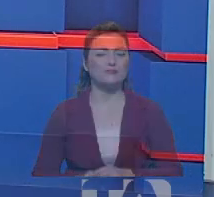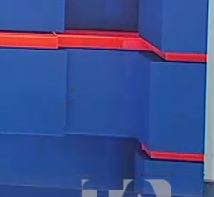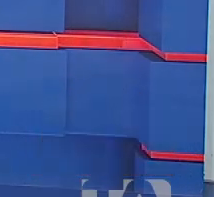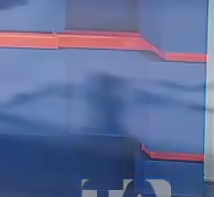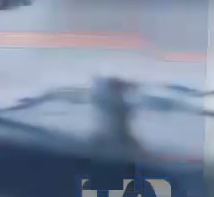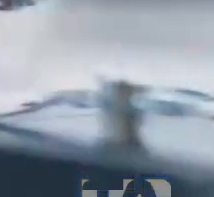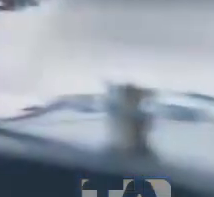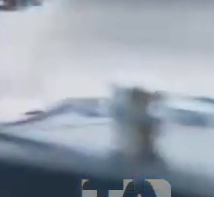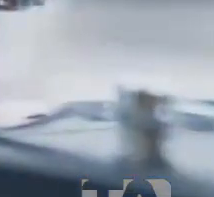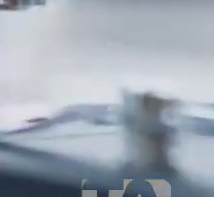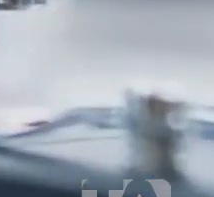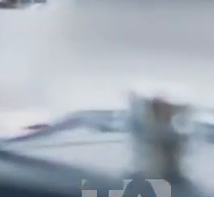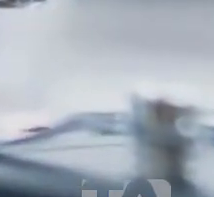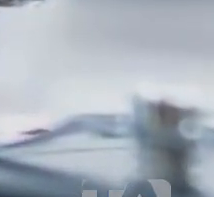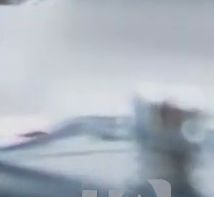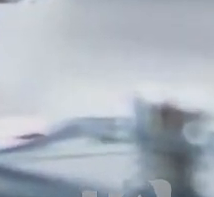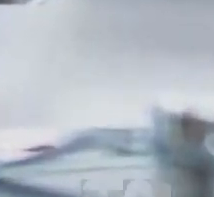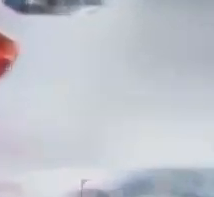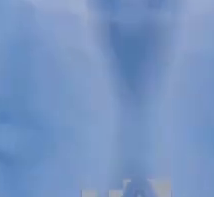Salud.